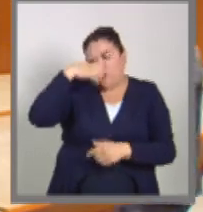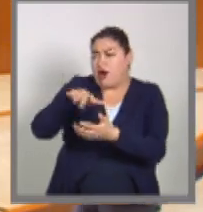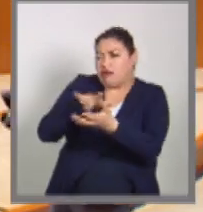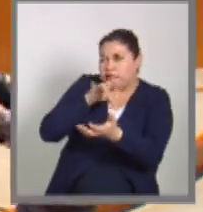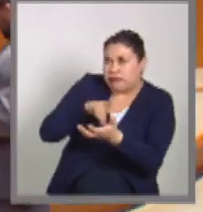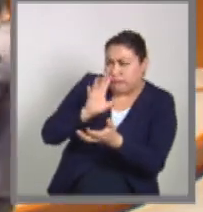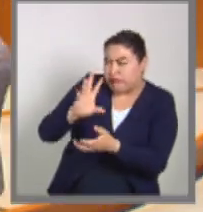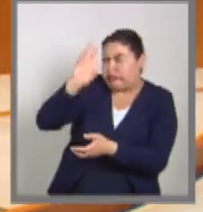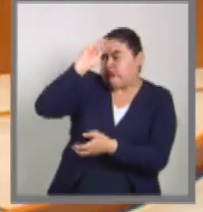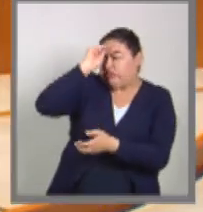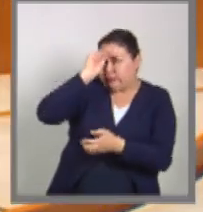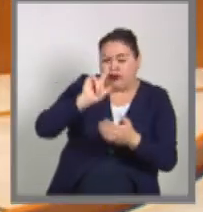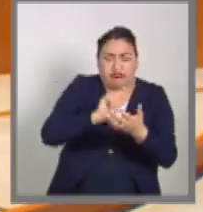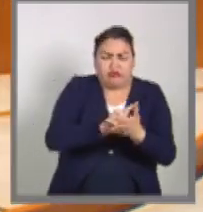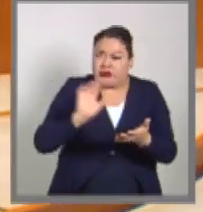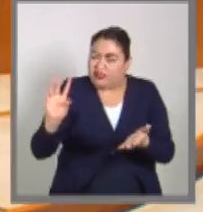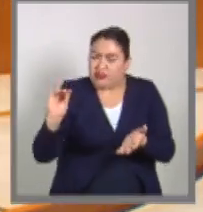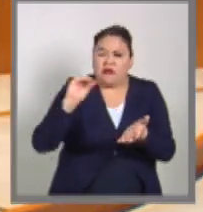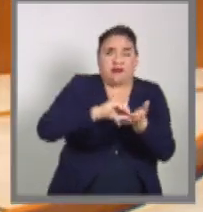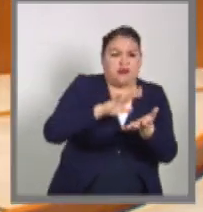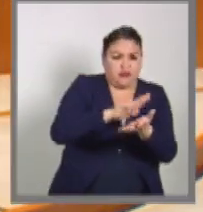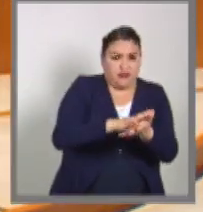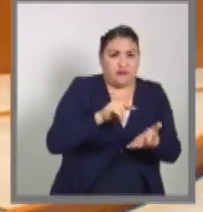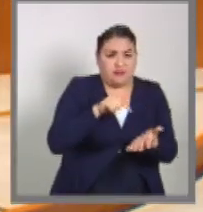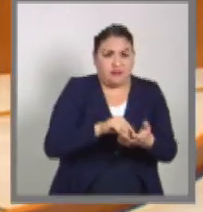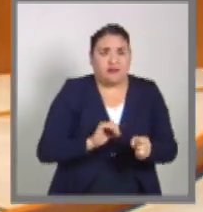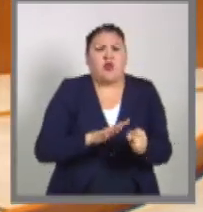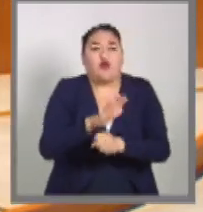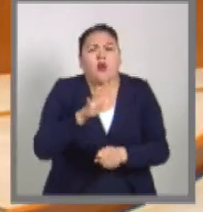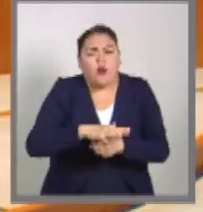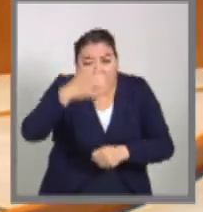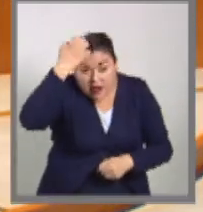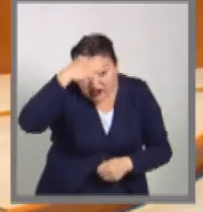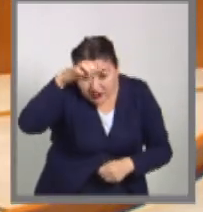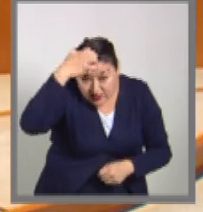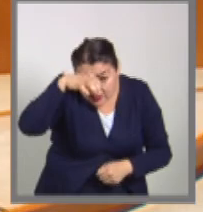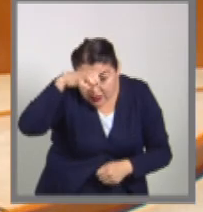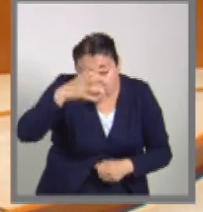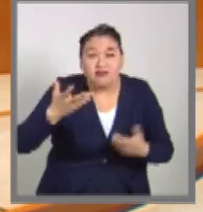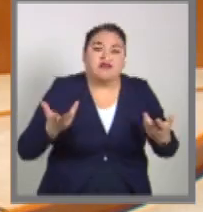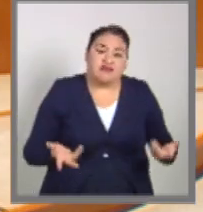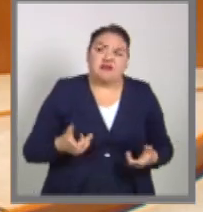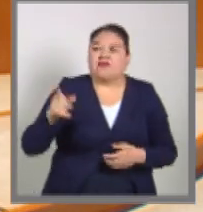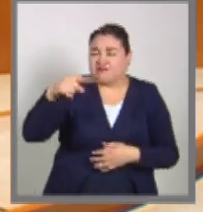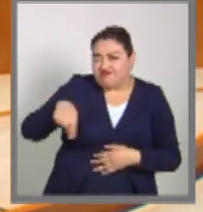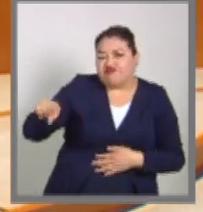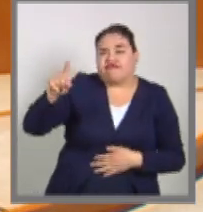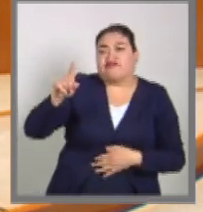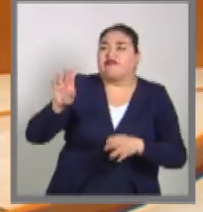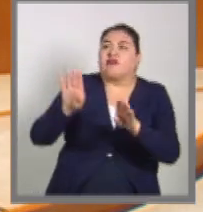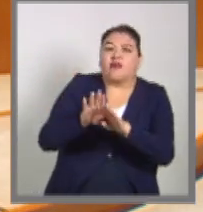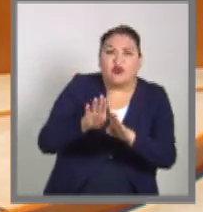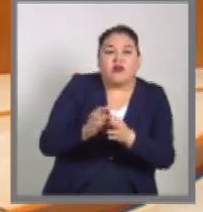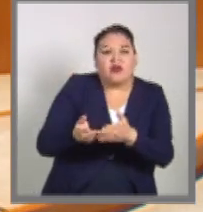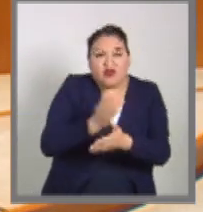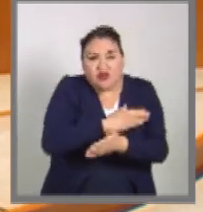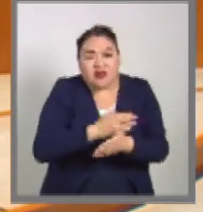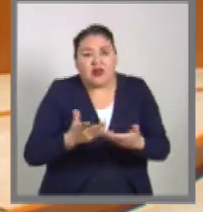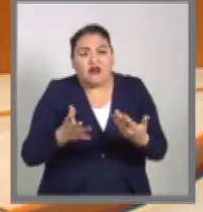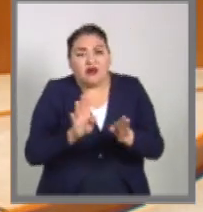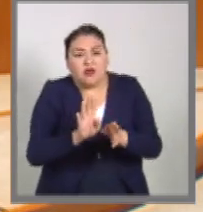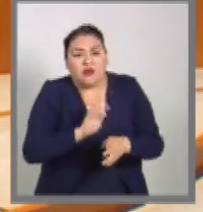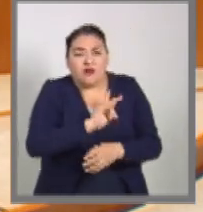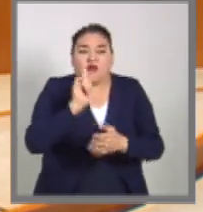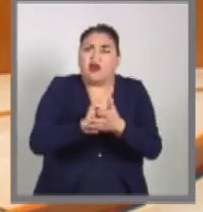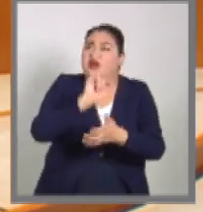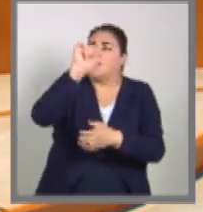tomar en consideración. ¿Cuál es esa experiencia? Pues ni más ni menos en donde ya existe una ley similar